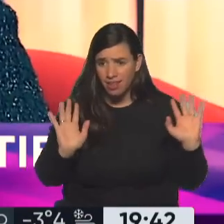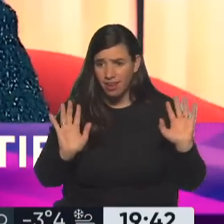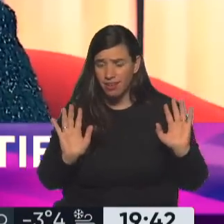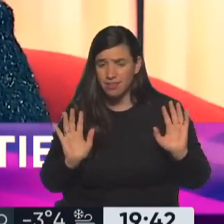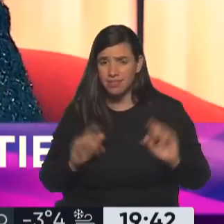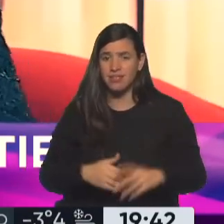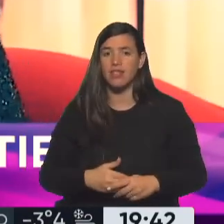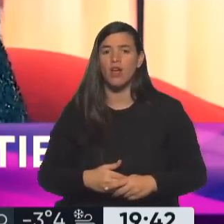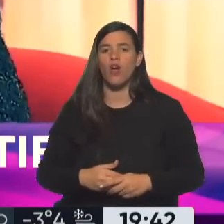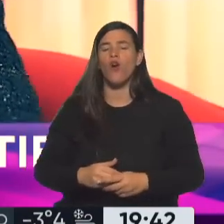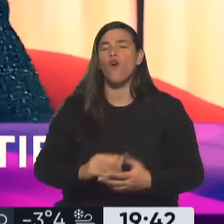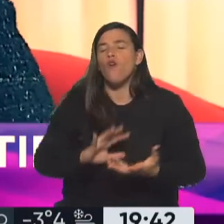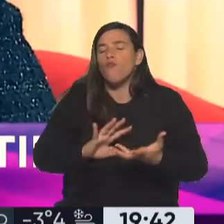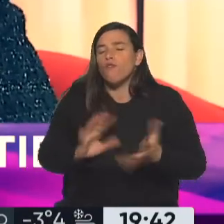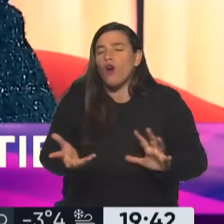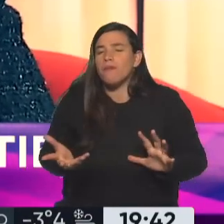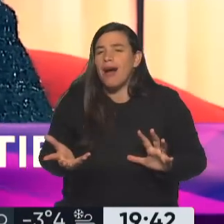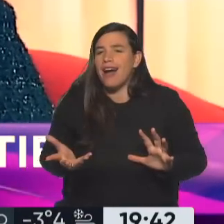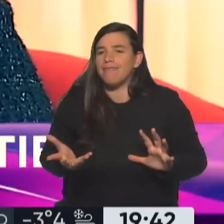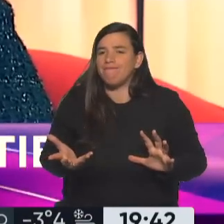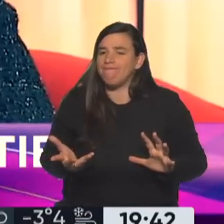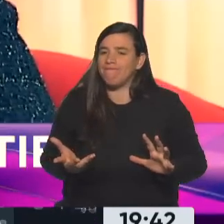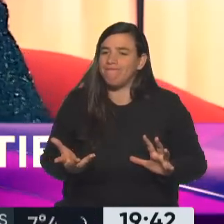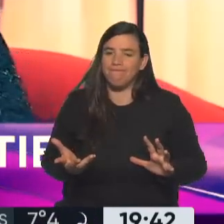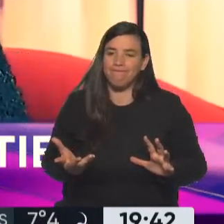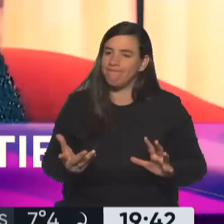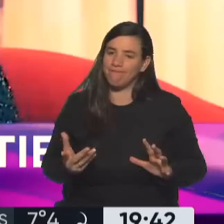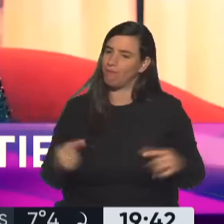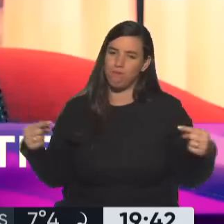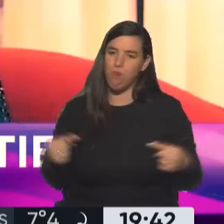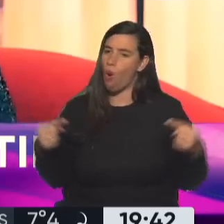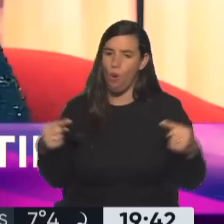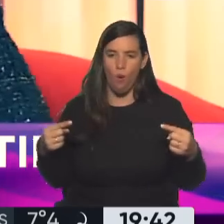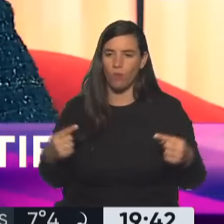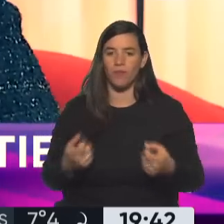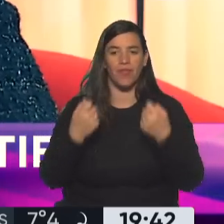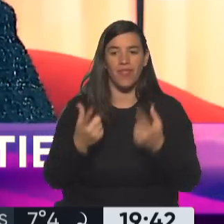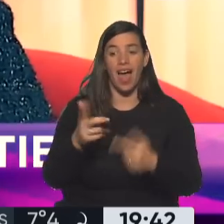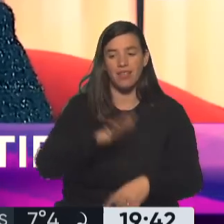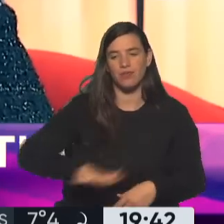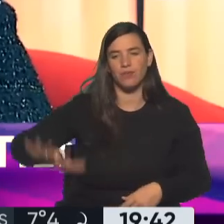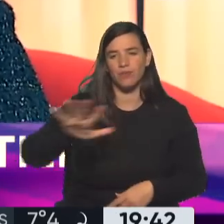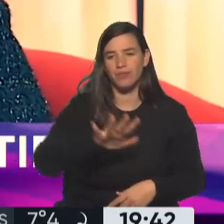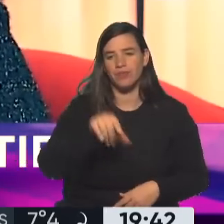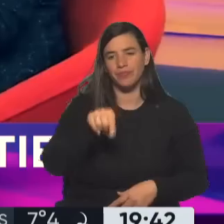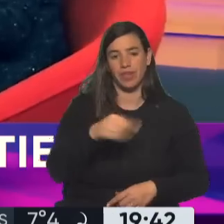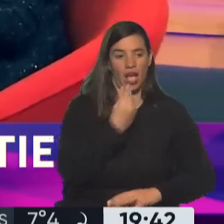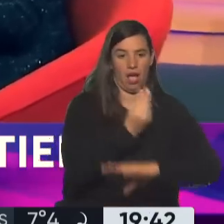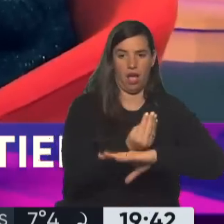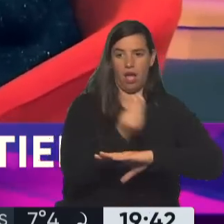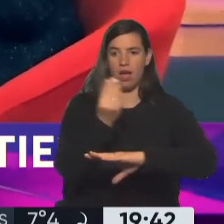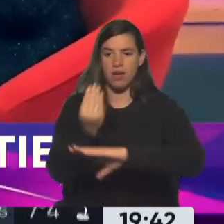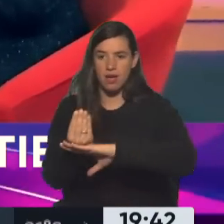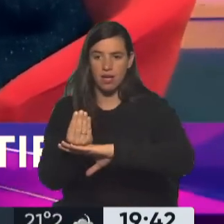forma incorrecta de resolver, ofrecerle a la ciudadanía un candidato que